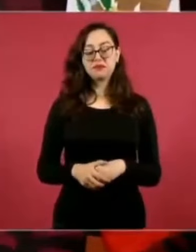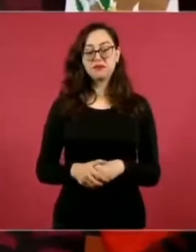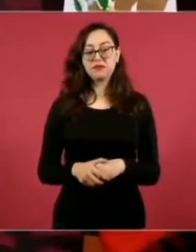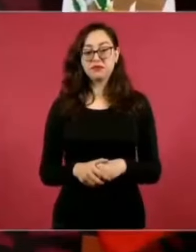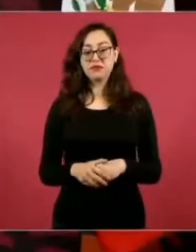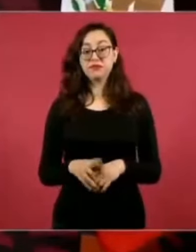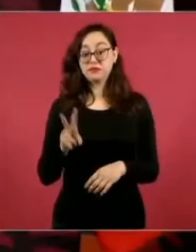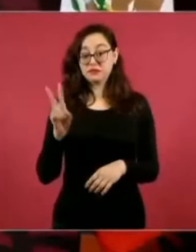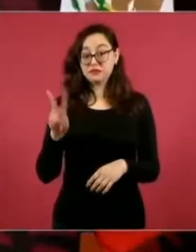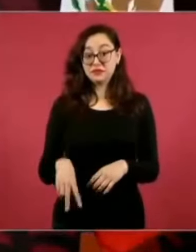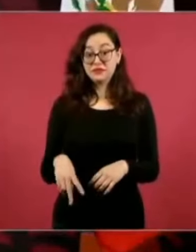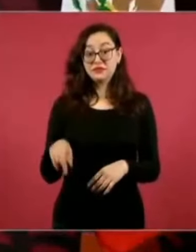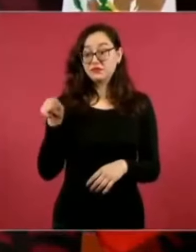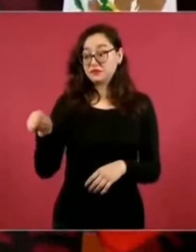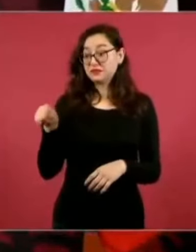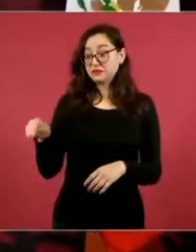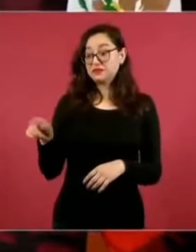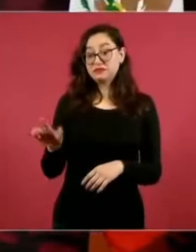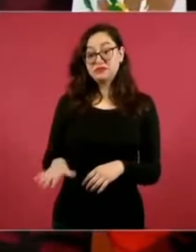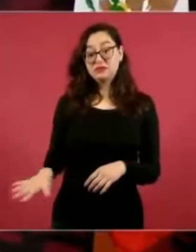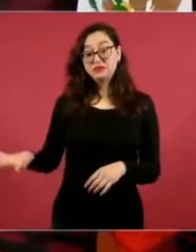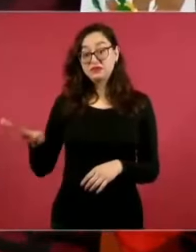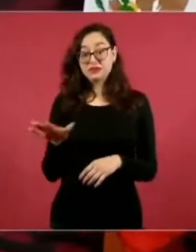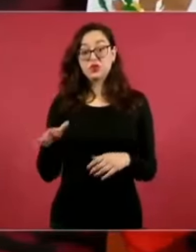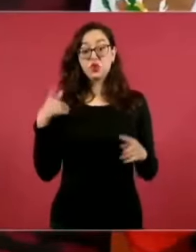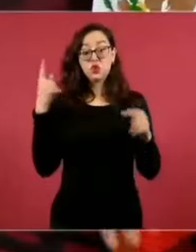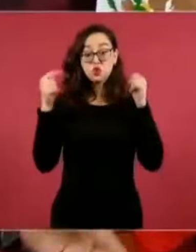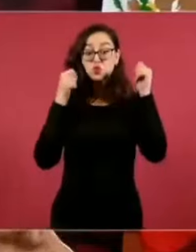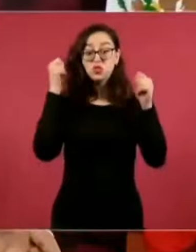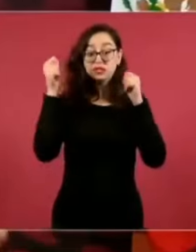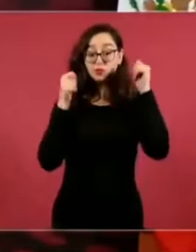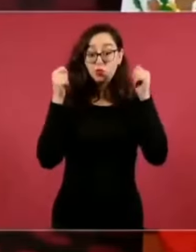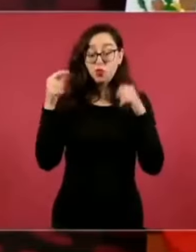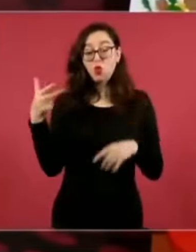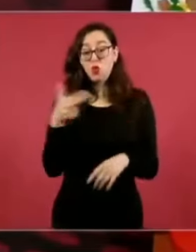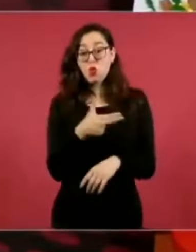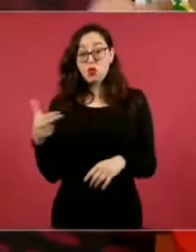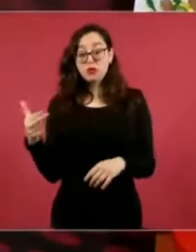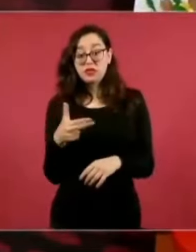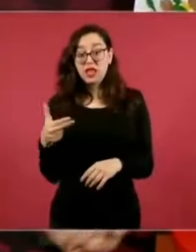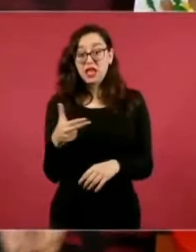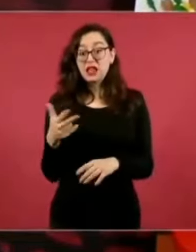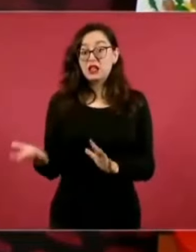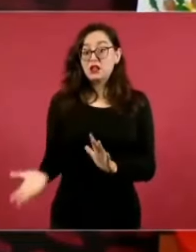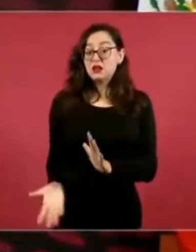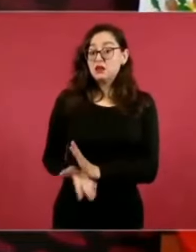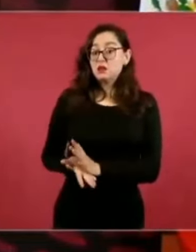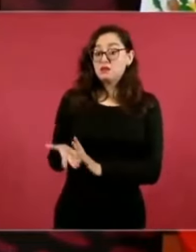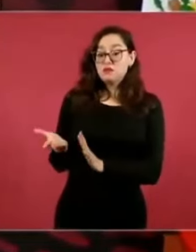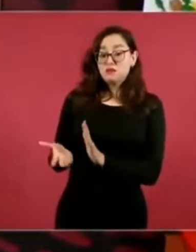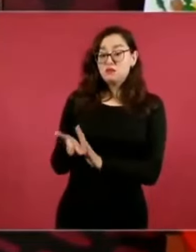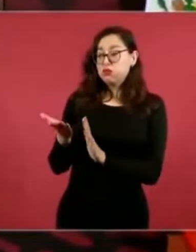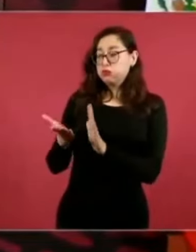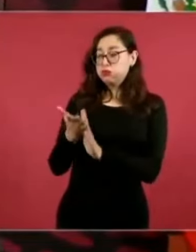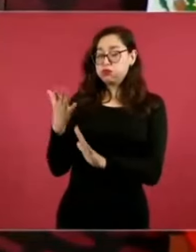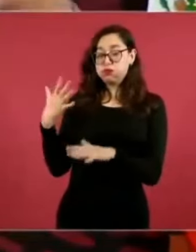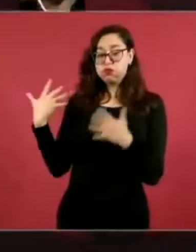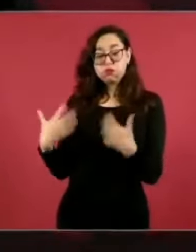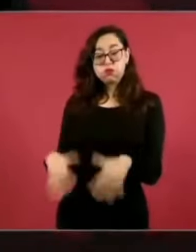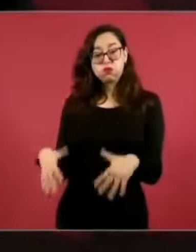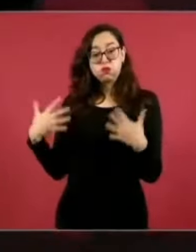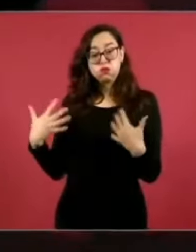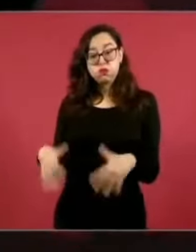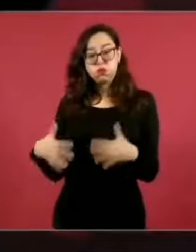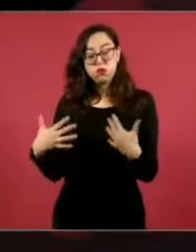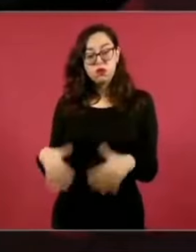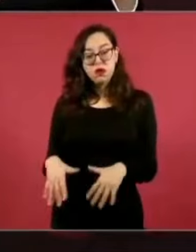impresionante, porque era un fideicomiso. Cuando empezaba